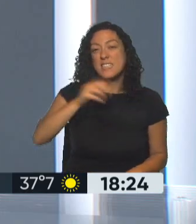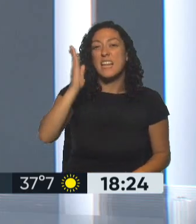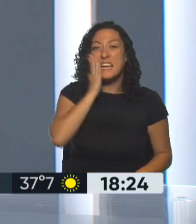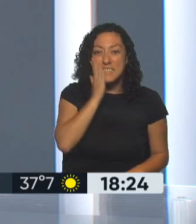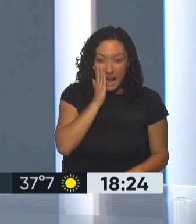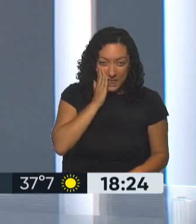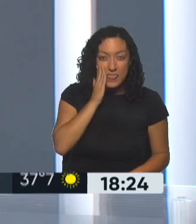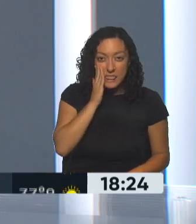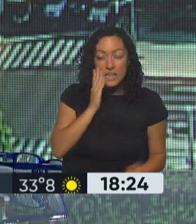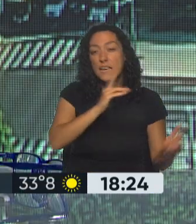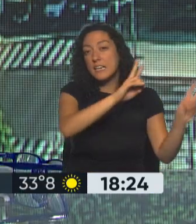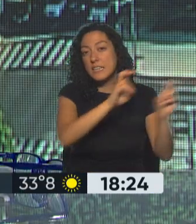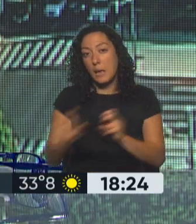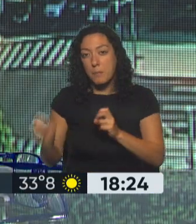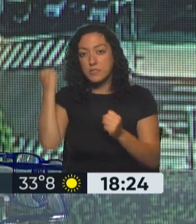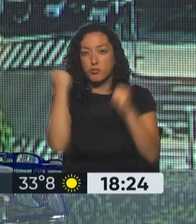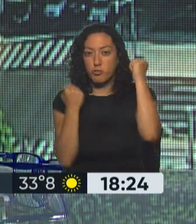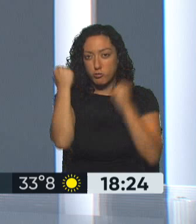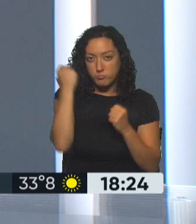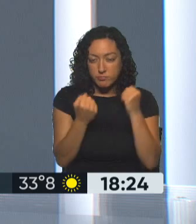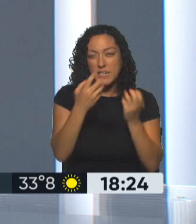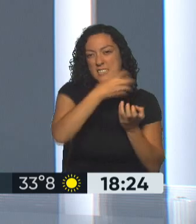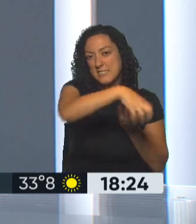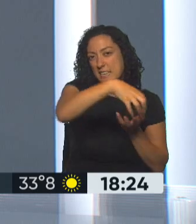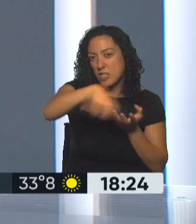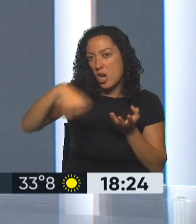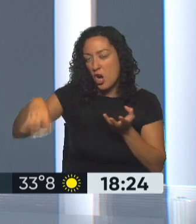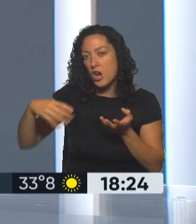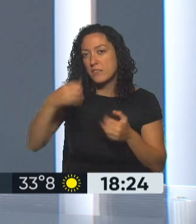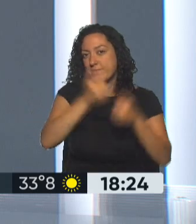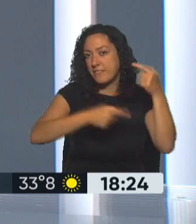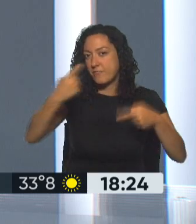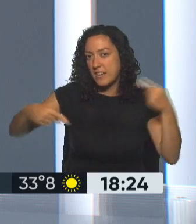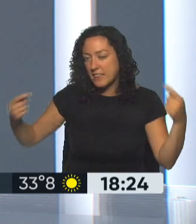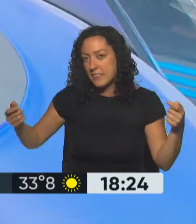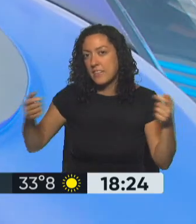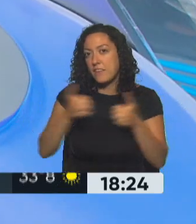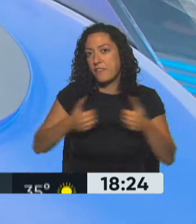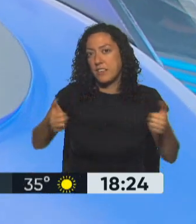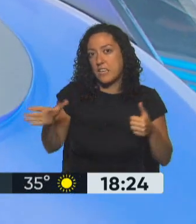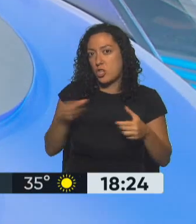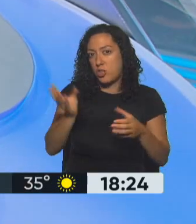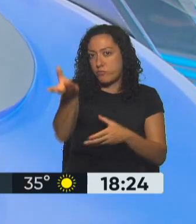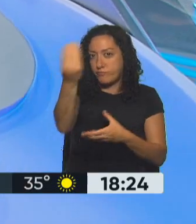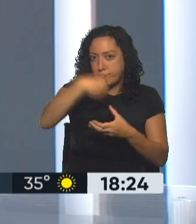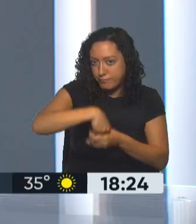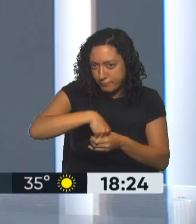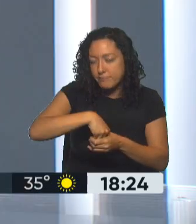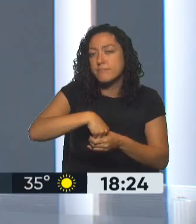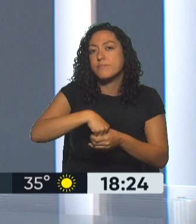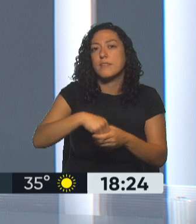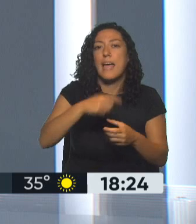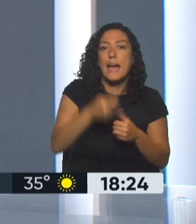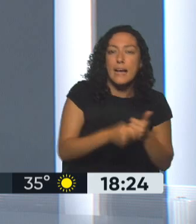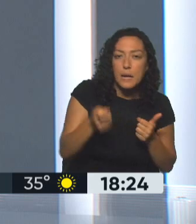Rulo, hay temas que tienen que ver con la economía, que diferentes sectores que integran el Frente de Todos están pidiéndole, gremios,